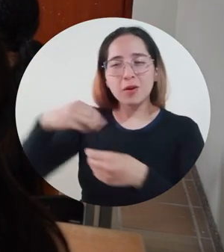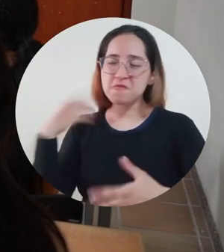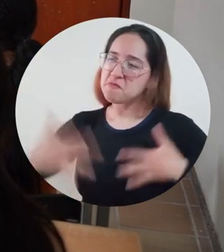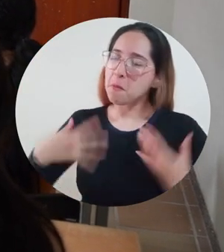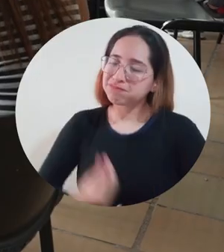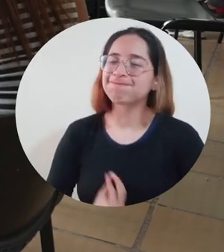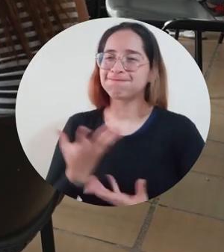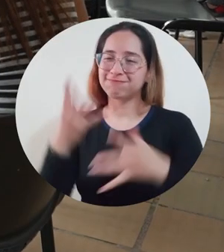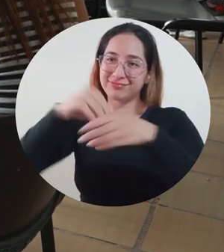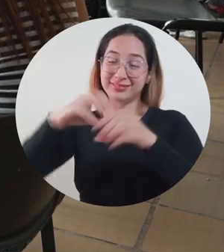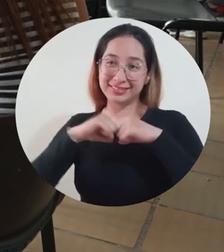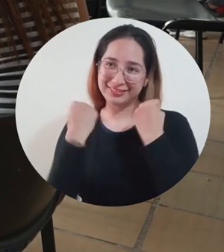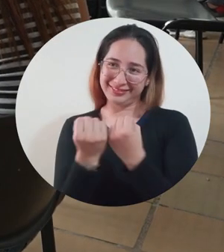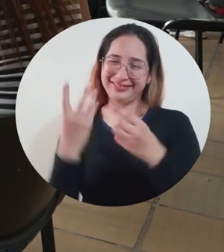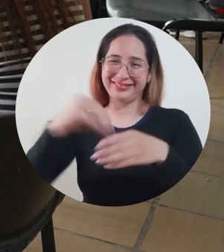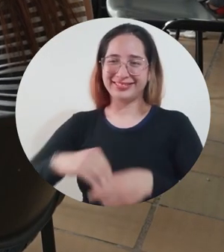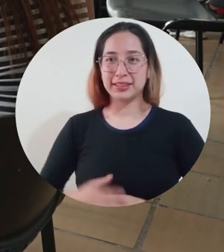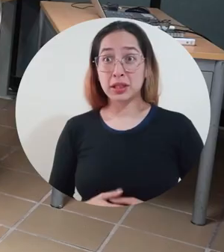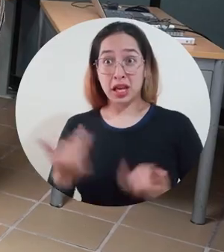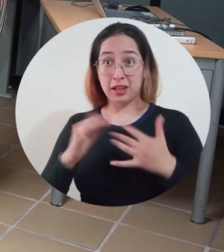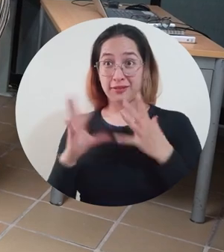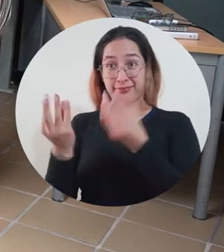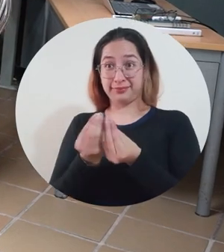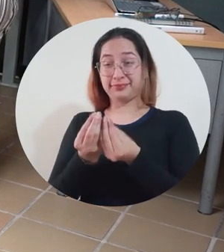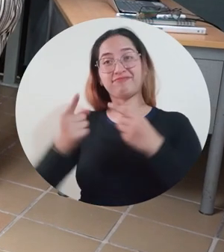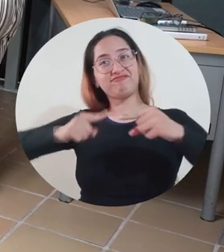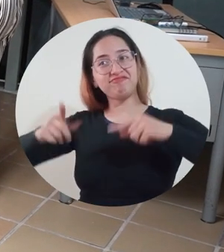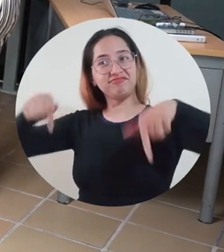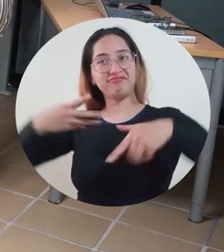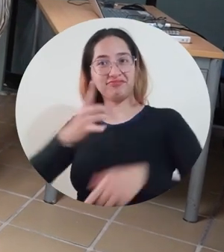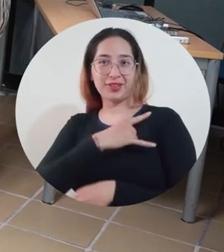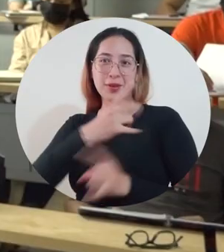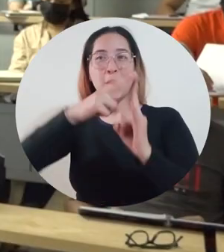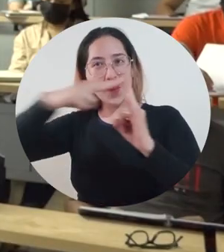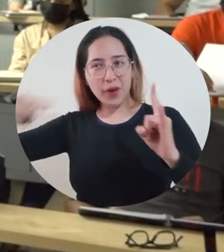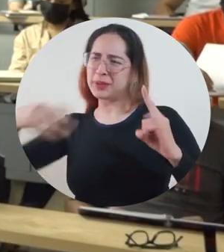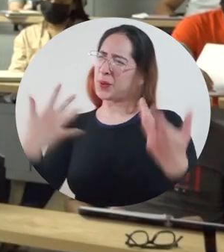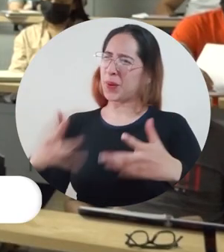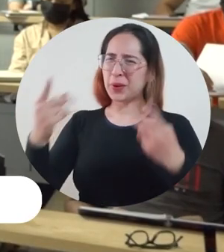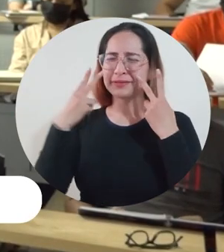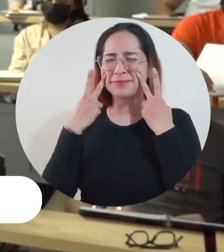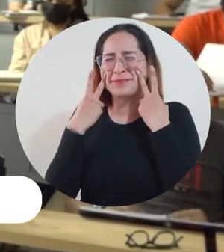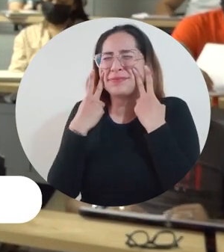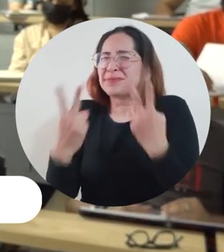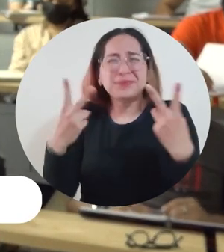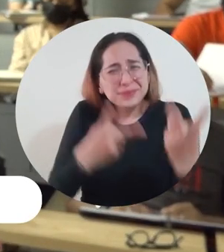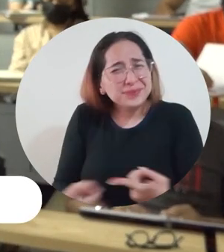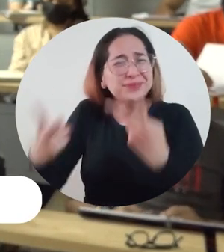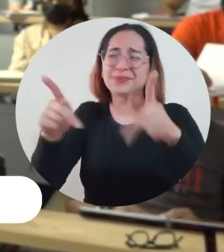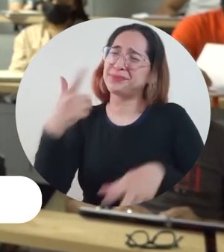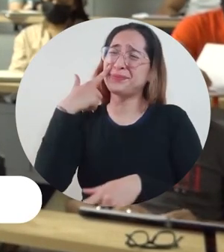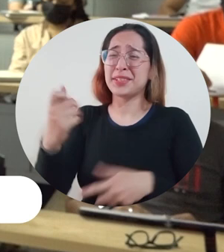en las aulas. El cuerpo de docentes nos alegra mucho tenerlos de regreso. El contacto, poder compartir juntos,